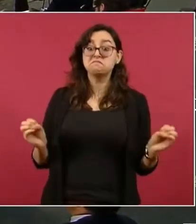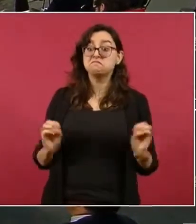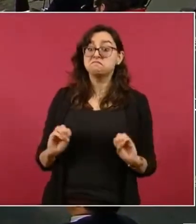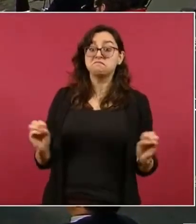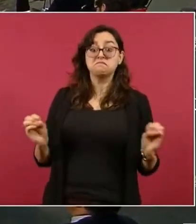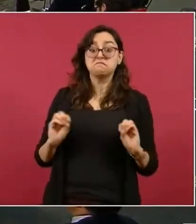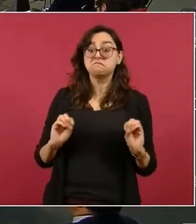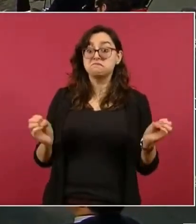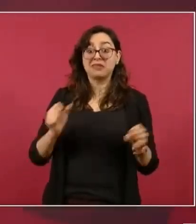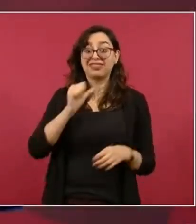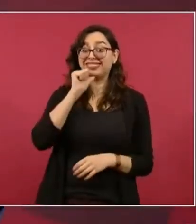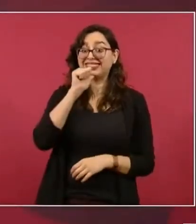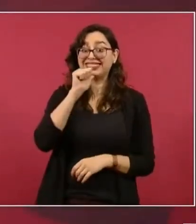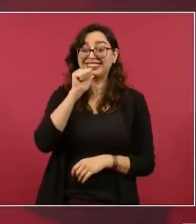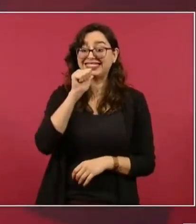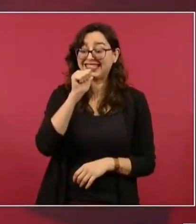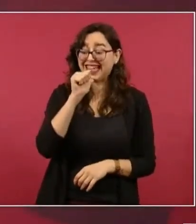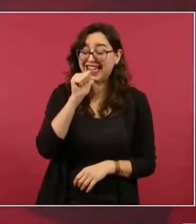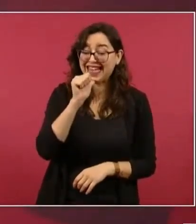invirtieron nada